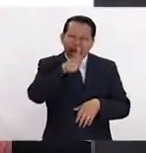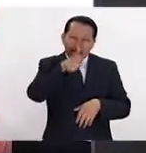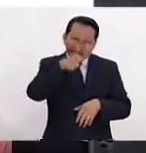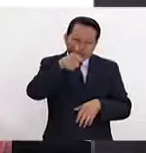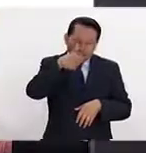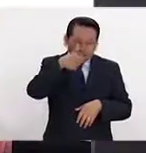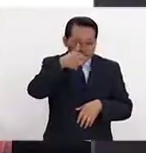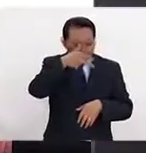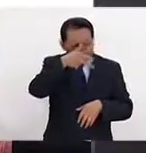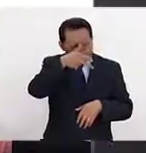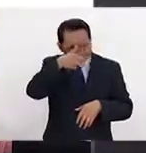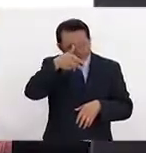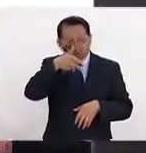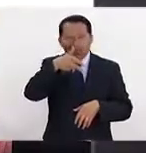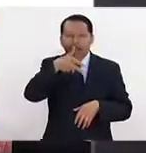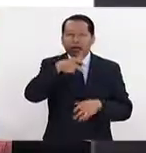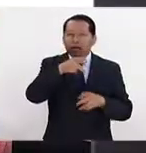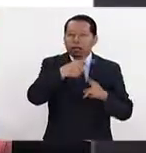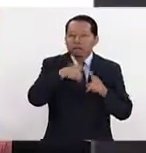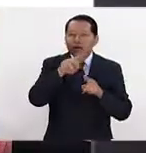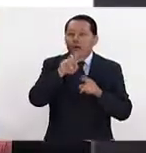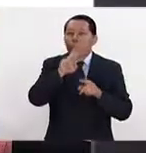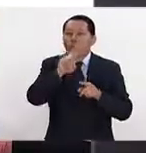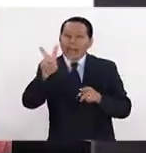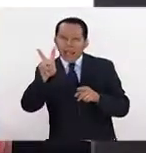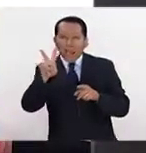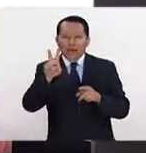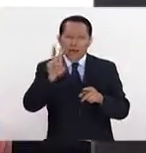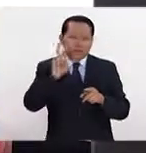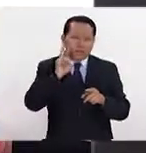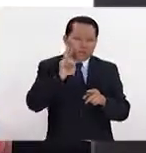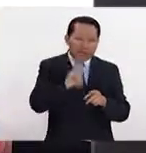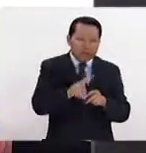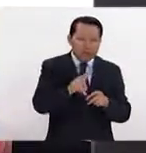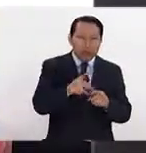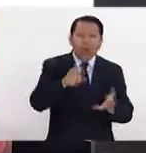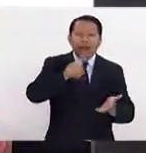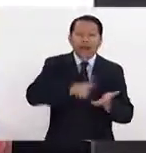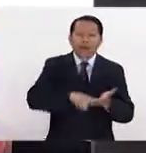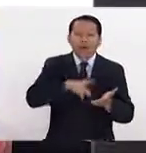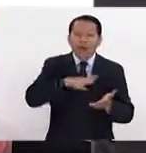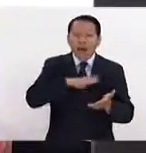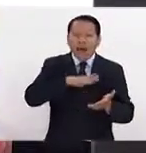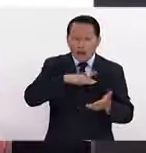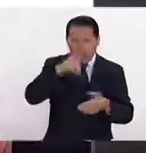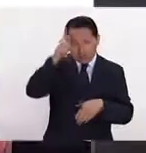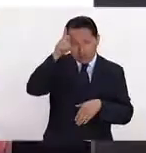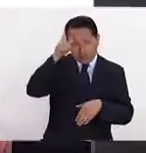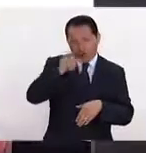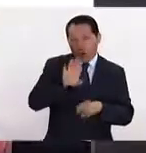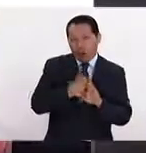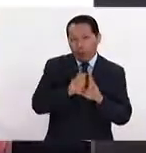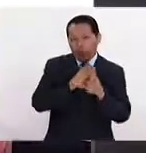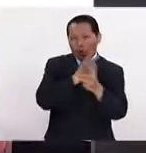ultravioleta, etcétera, se descubre que hay una Madonna, una virgen con niño debajo de esta tela.